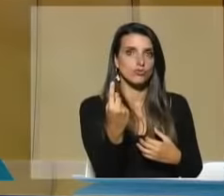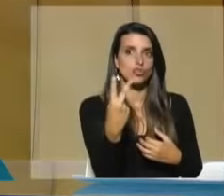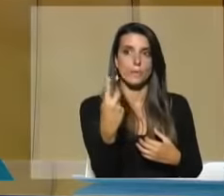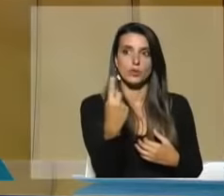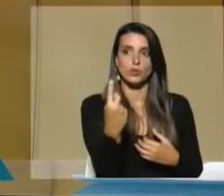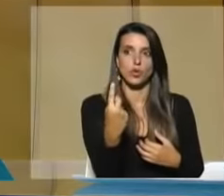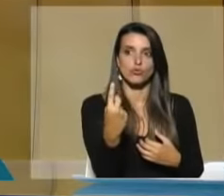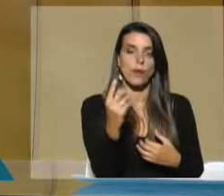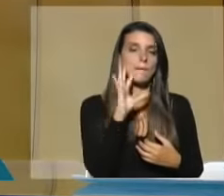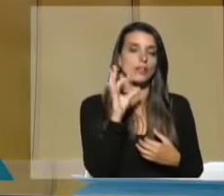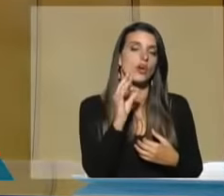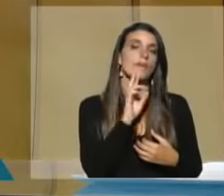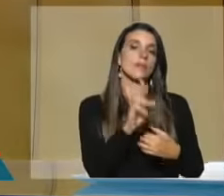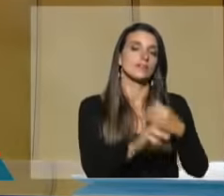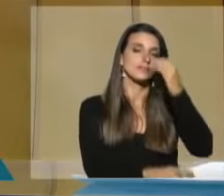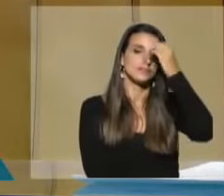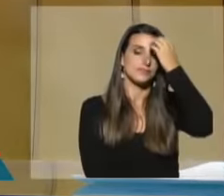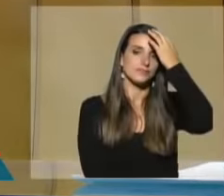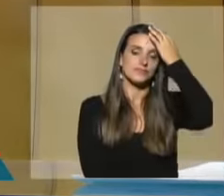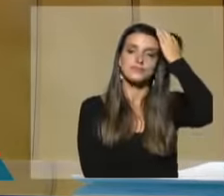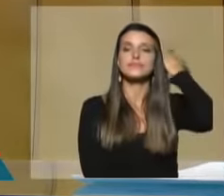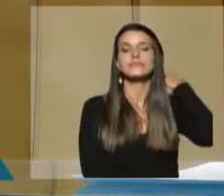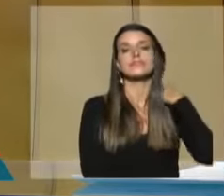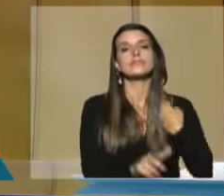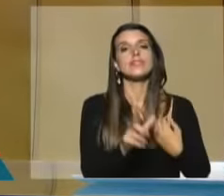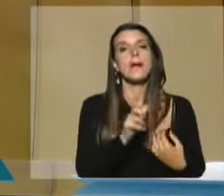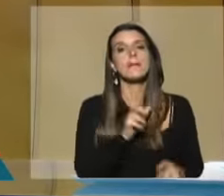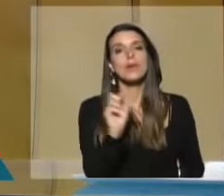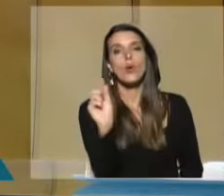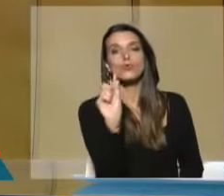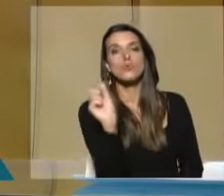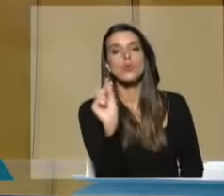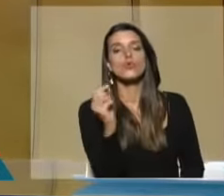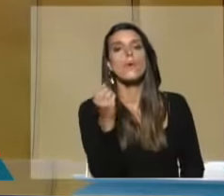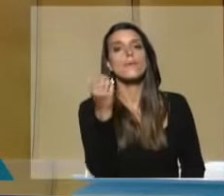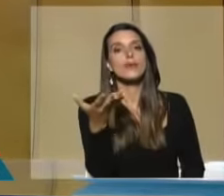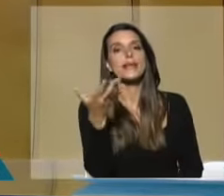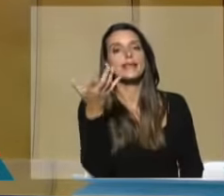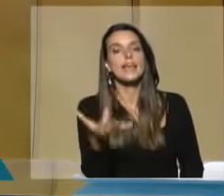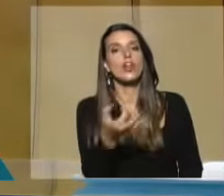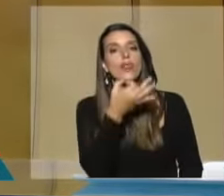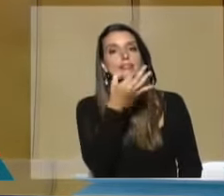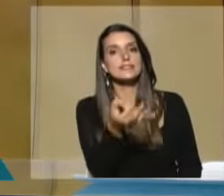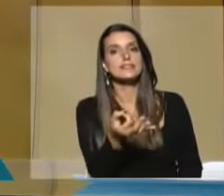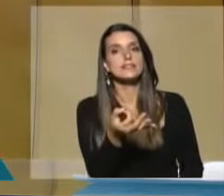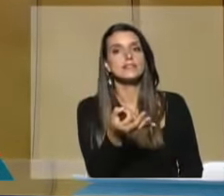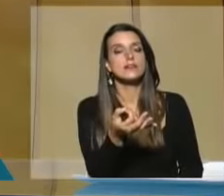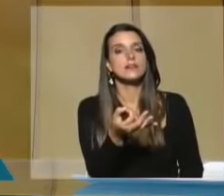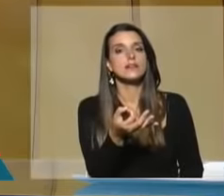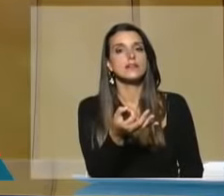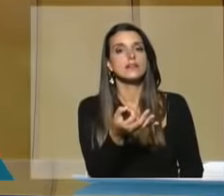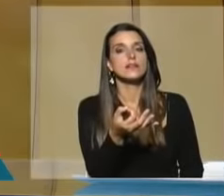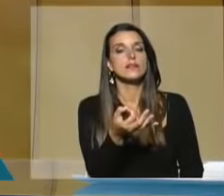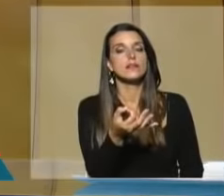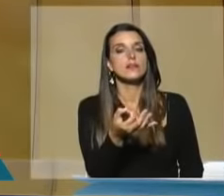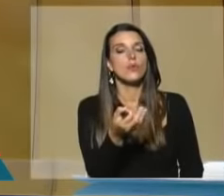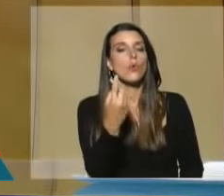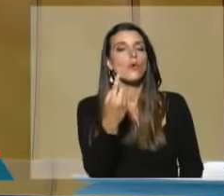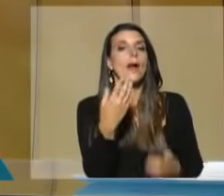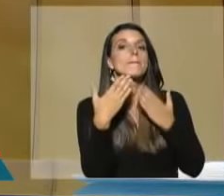¿Dos minutos, perdón, para responder? Pero espere un segundo porque quiero entrar y hacerle una